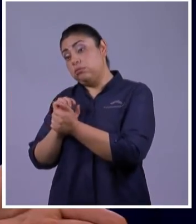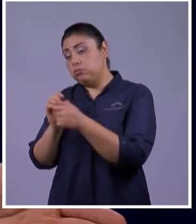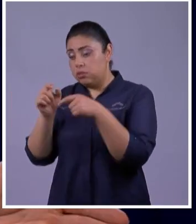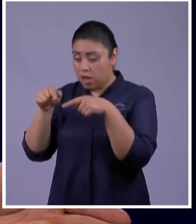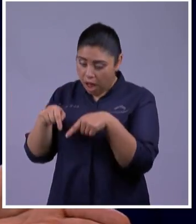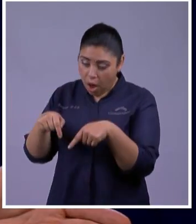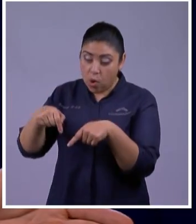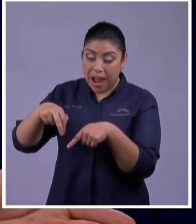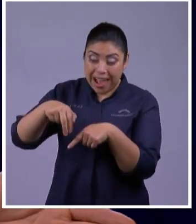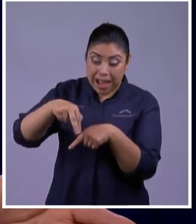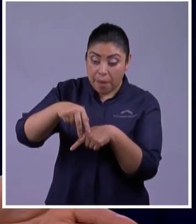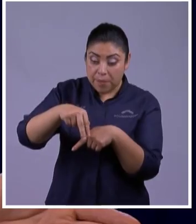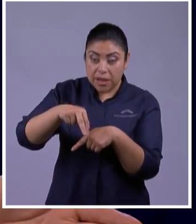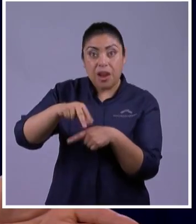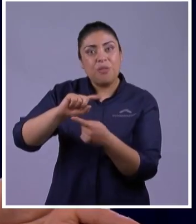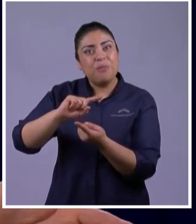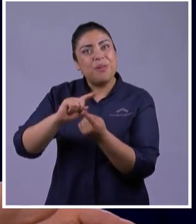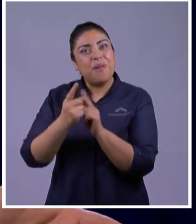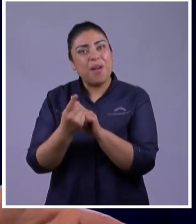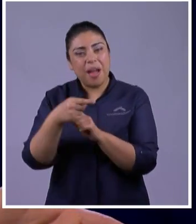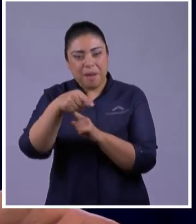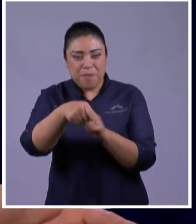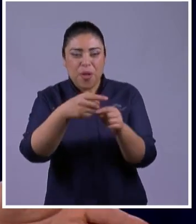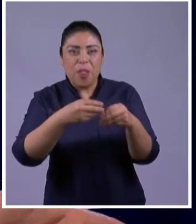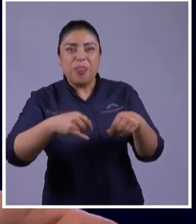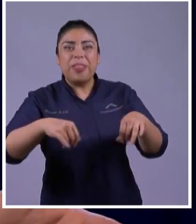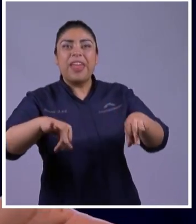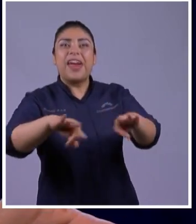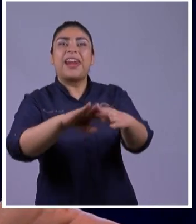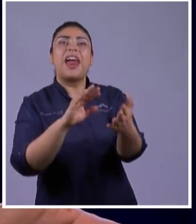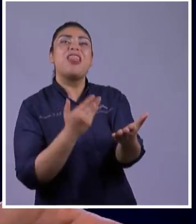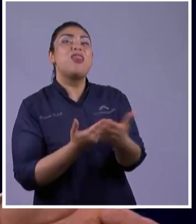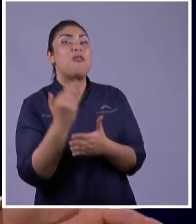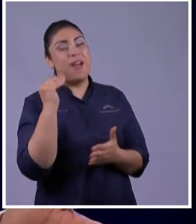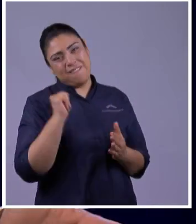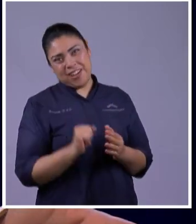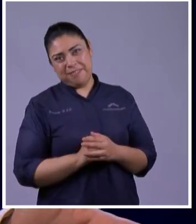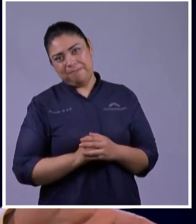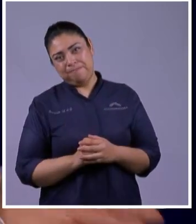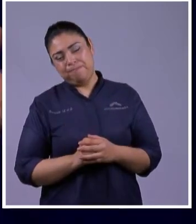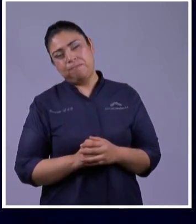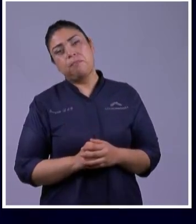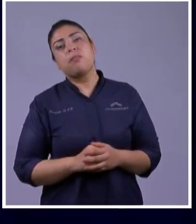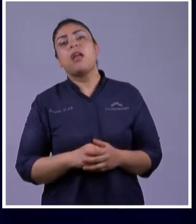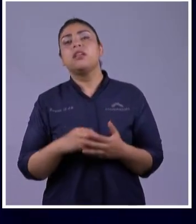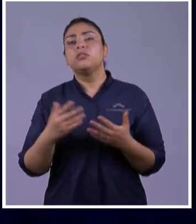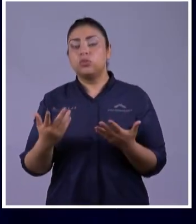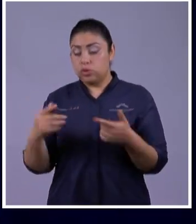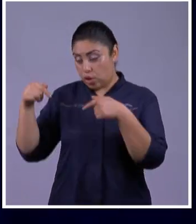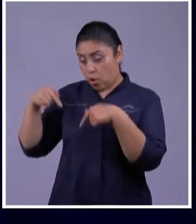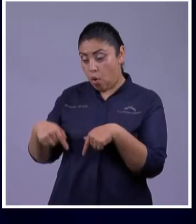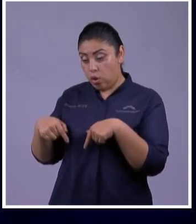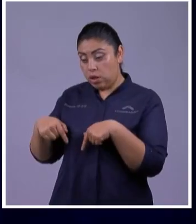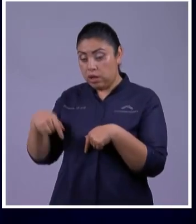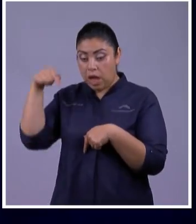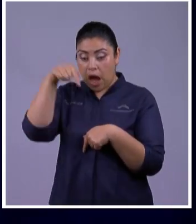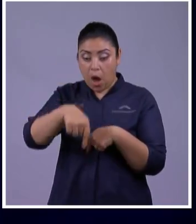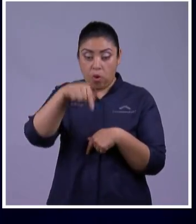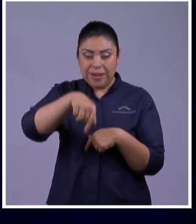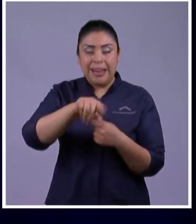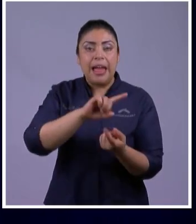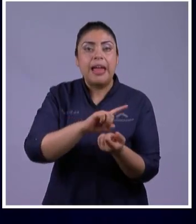normal Que buscaremos Como Normal Bendecido Y en medio Puede haber Una